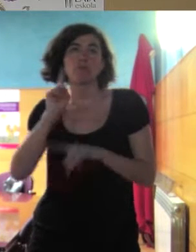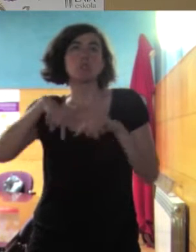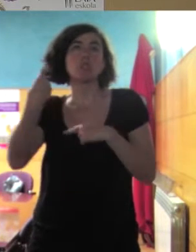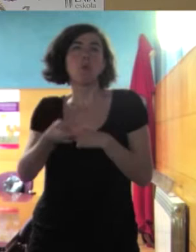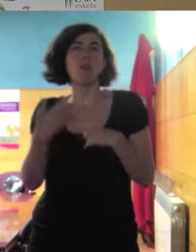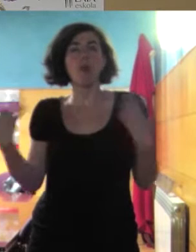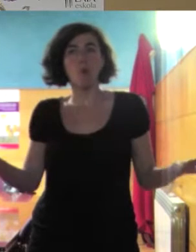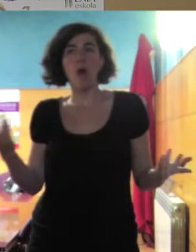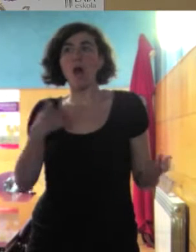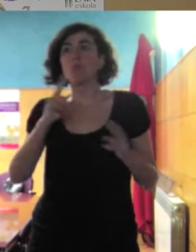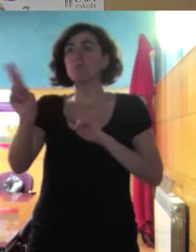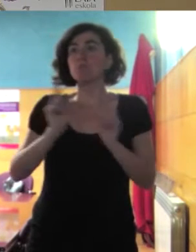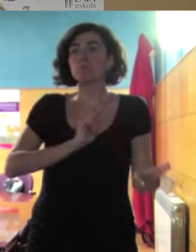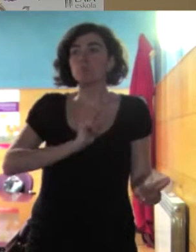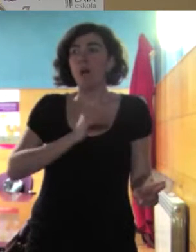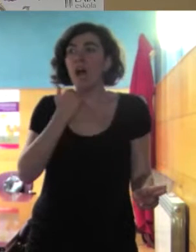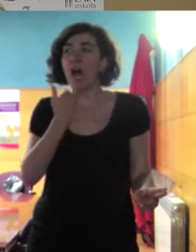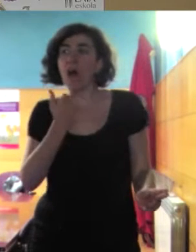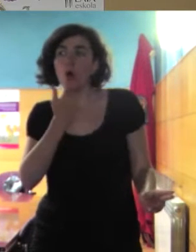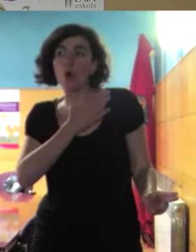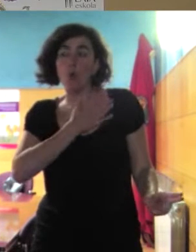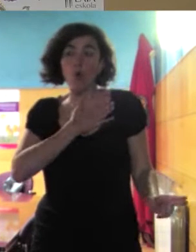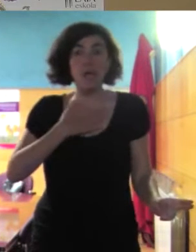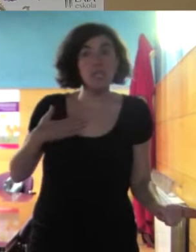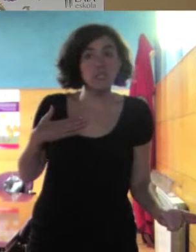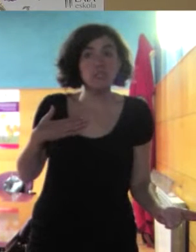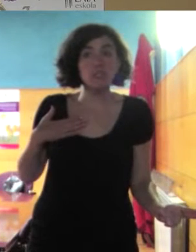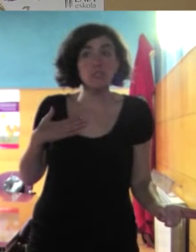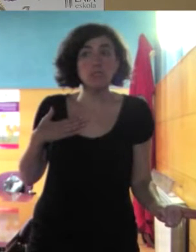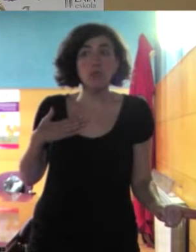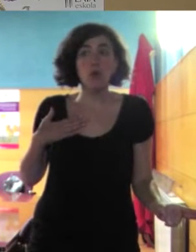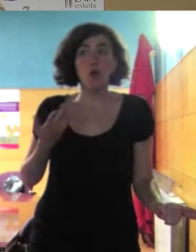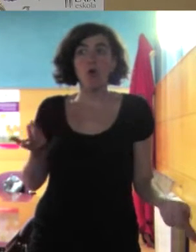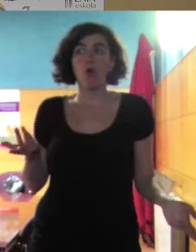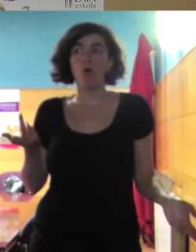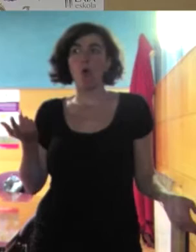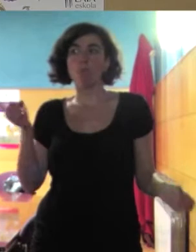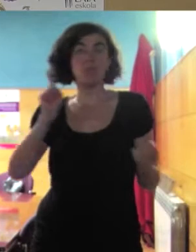queréis decir algo o es un poco un contexto un poco difícil para participar